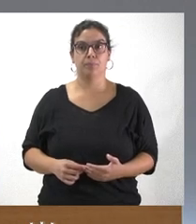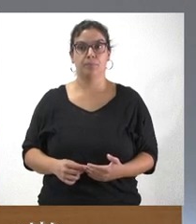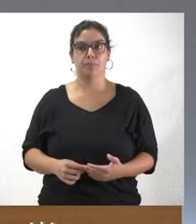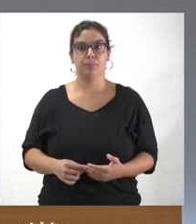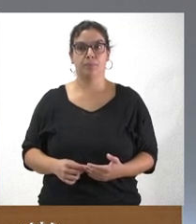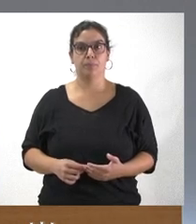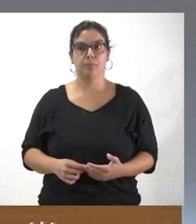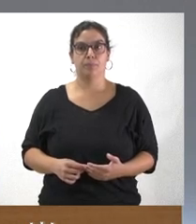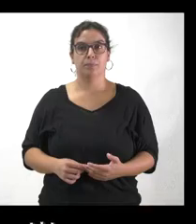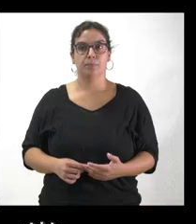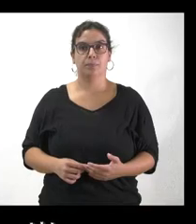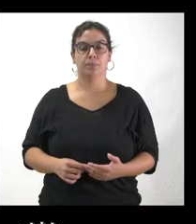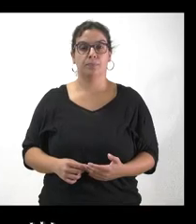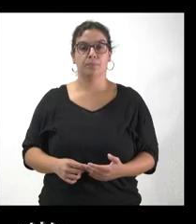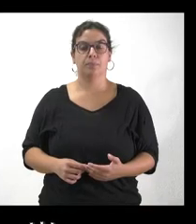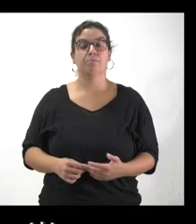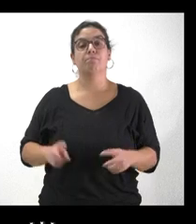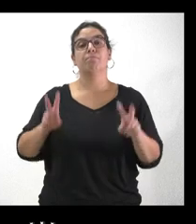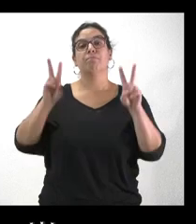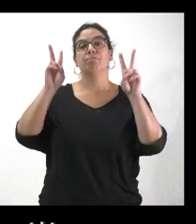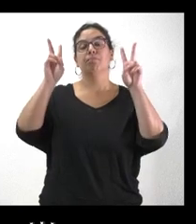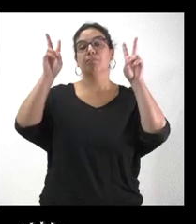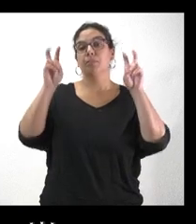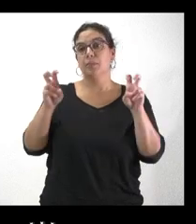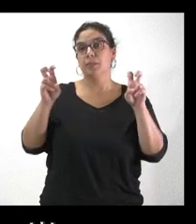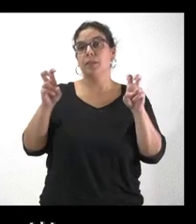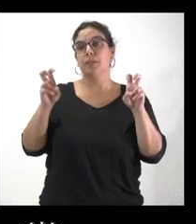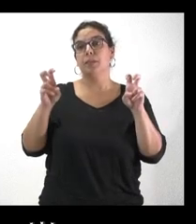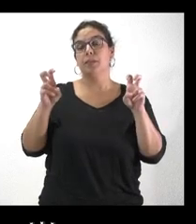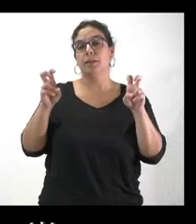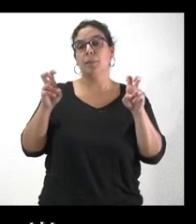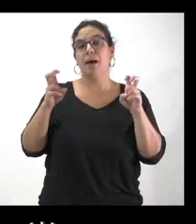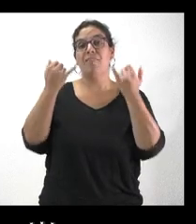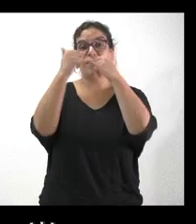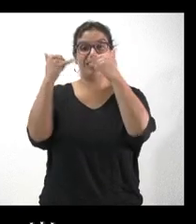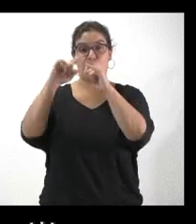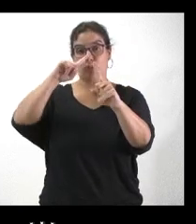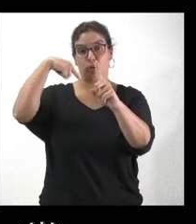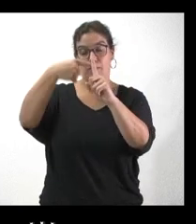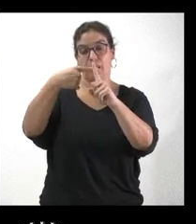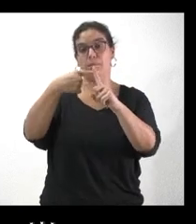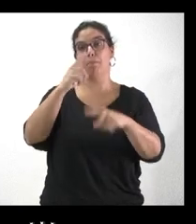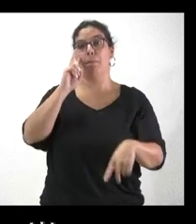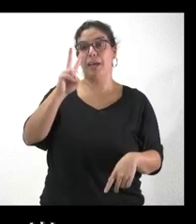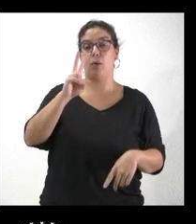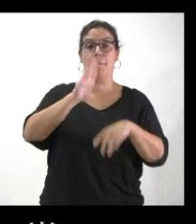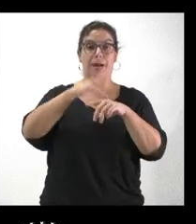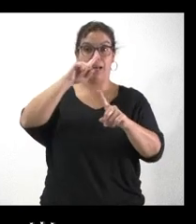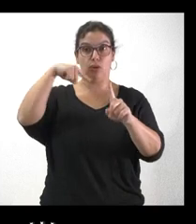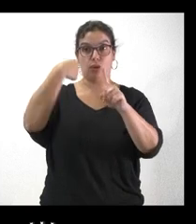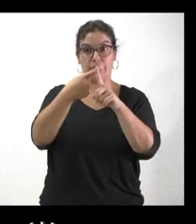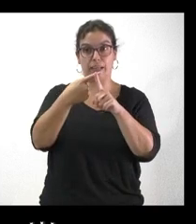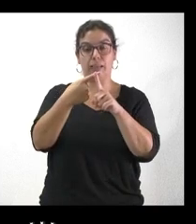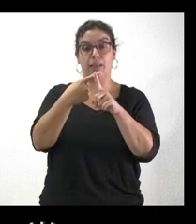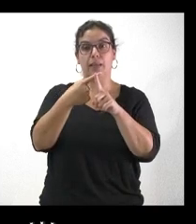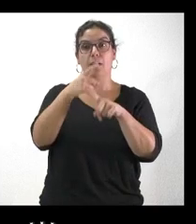Sí, a los festivos, veo que este año, bueno, el que viene no va a ser festivo